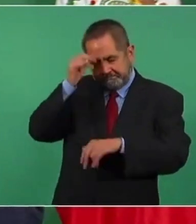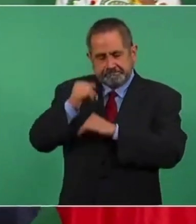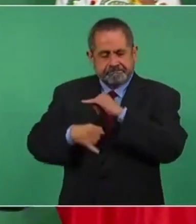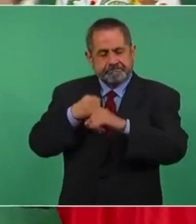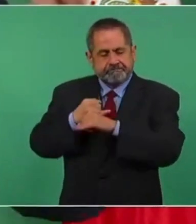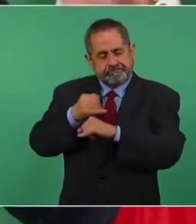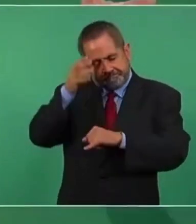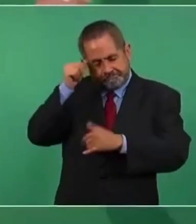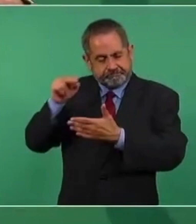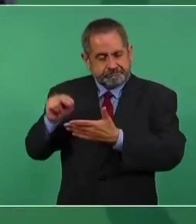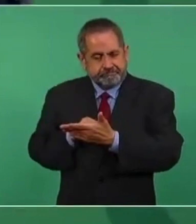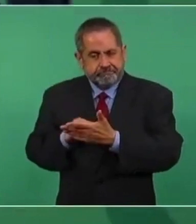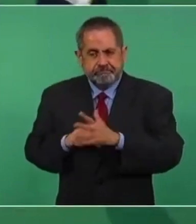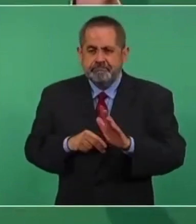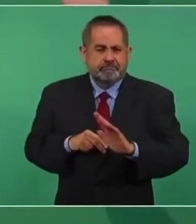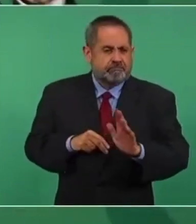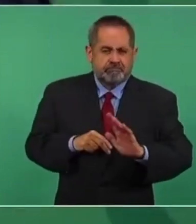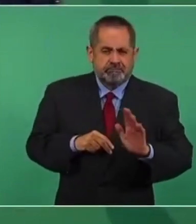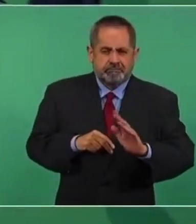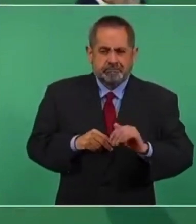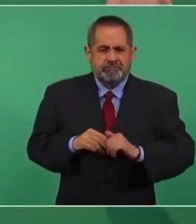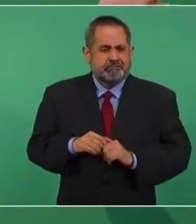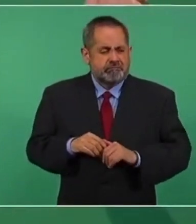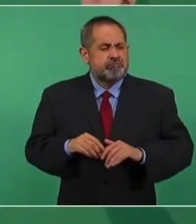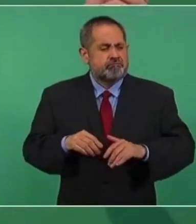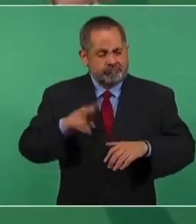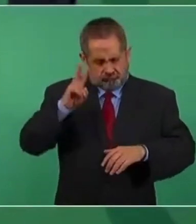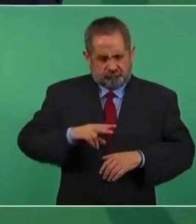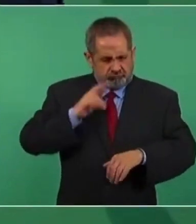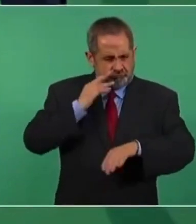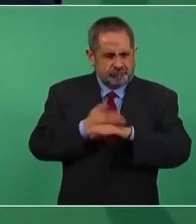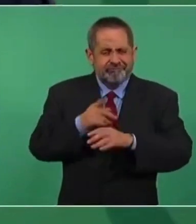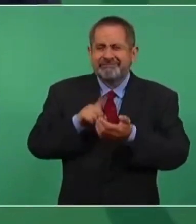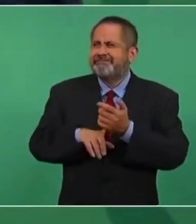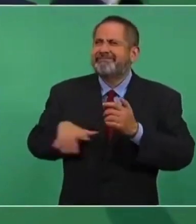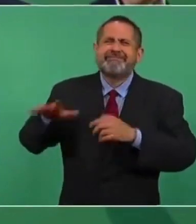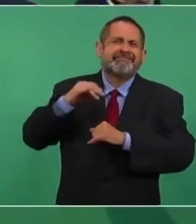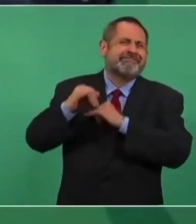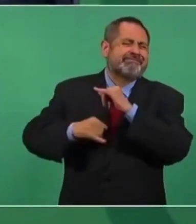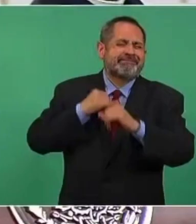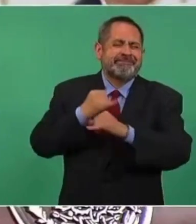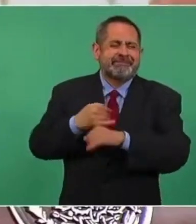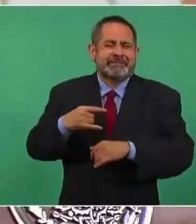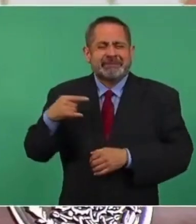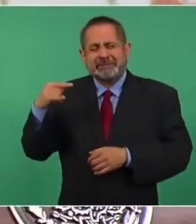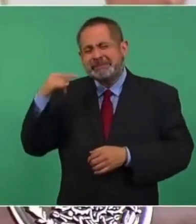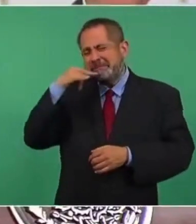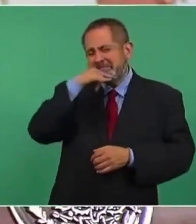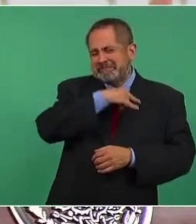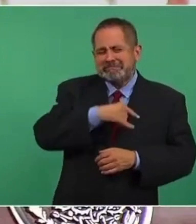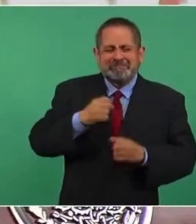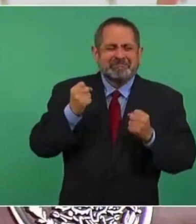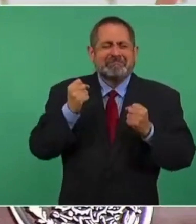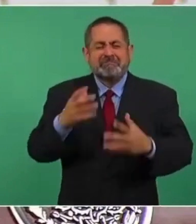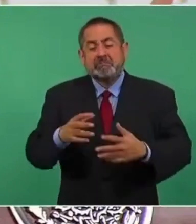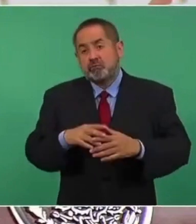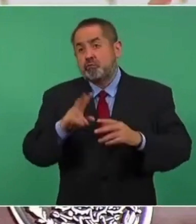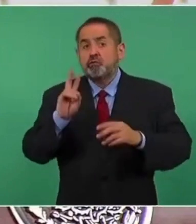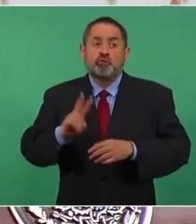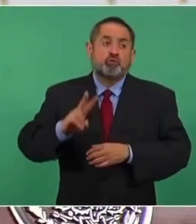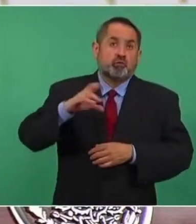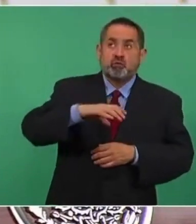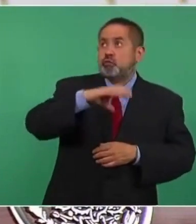internacionales, porque también en todo esto hay mucha hipocresía, se usa el discurso del cambio